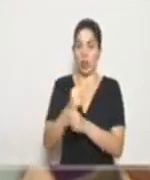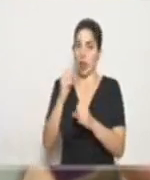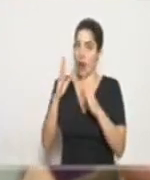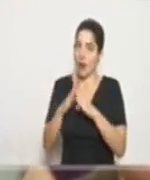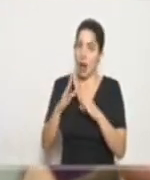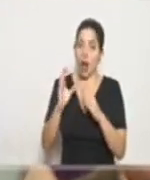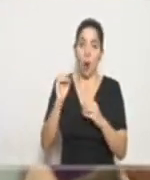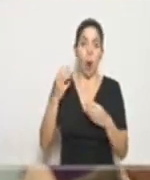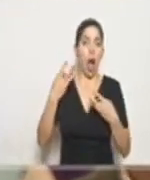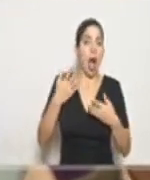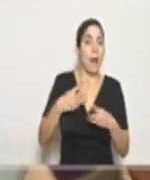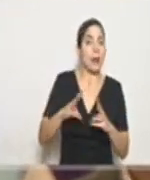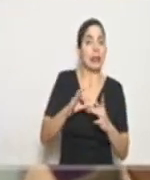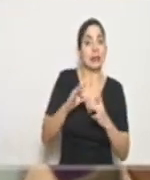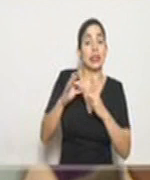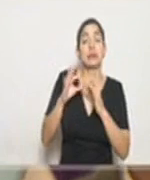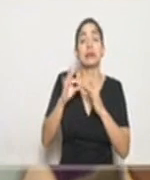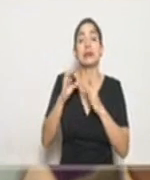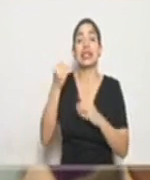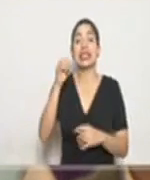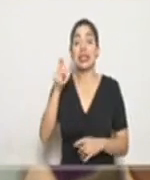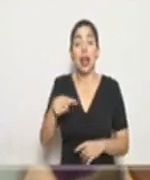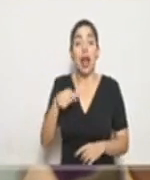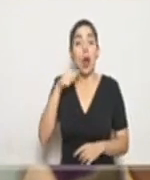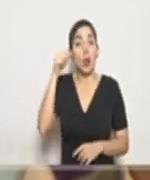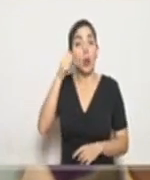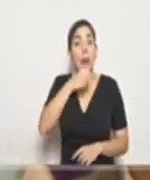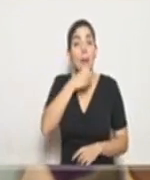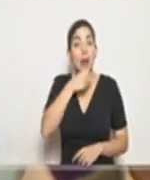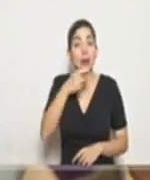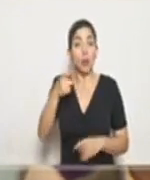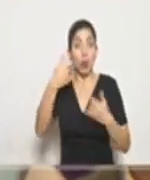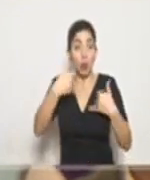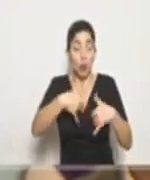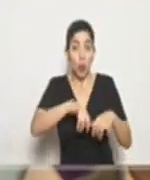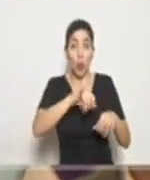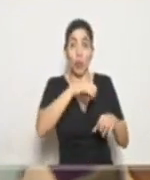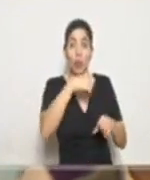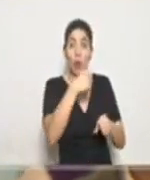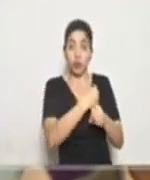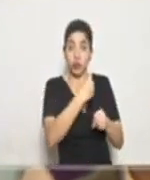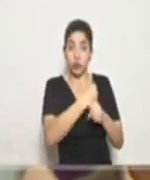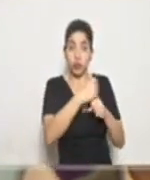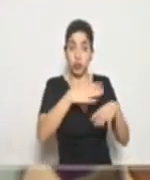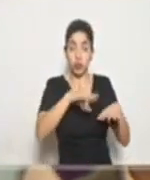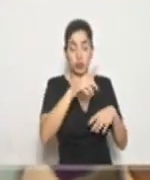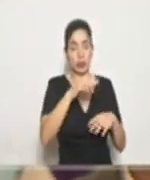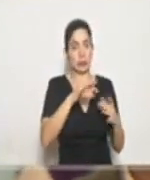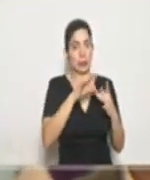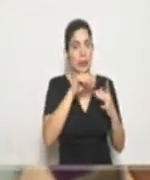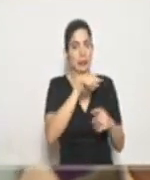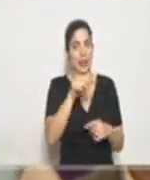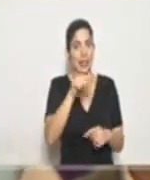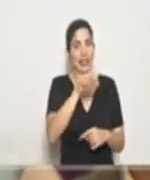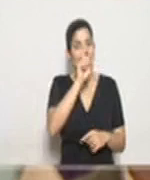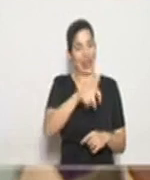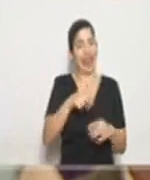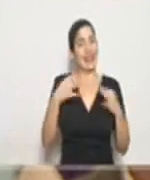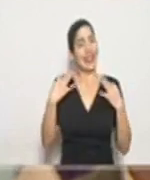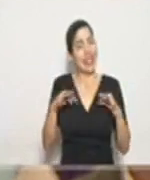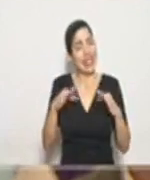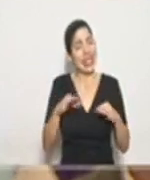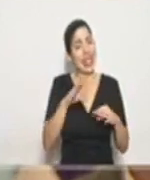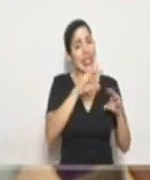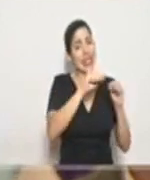o hacer alguna medida, especialmente adultos mayores, que están todavía incorporados en la fuerza laboral, tienen que tratar,